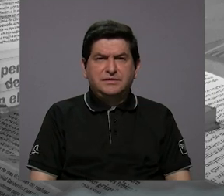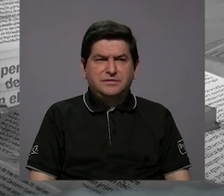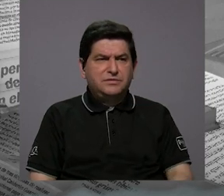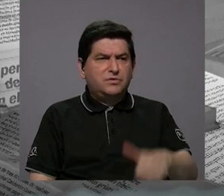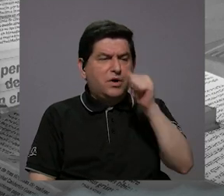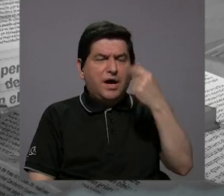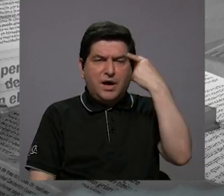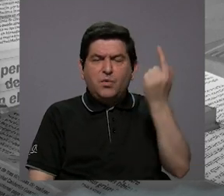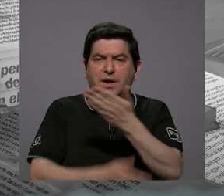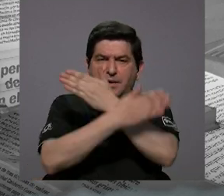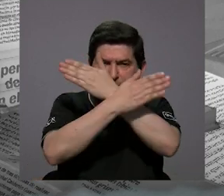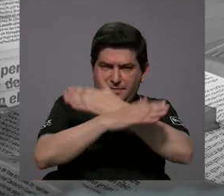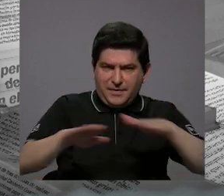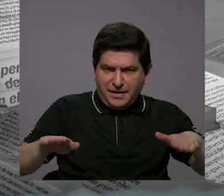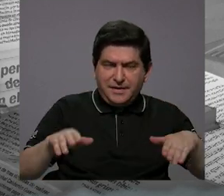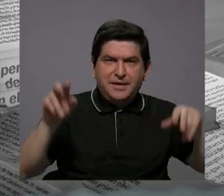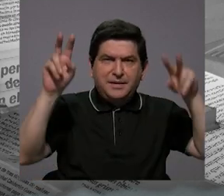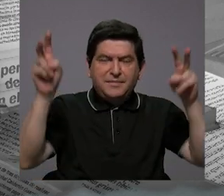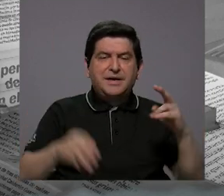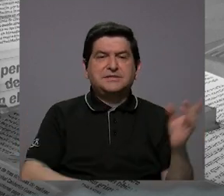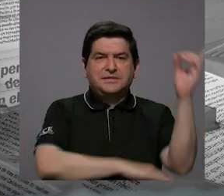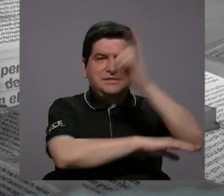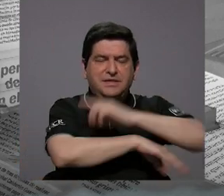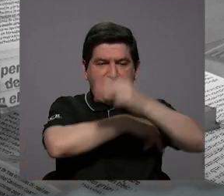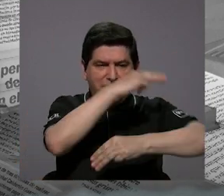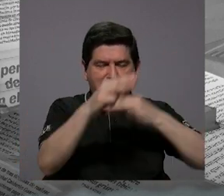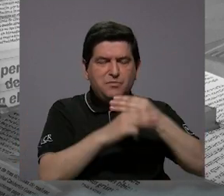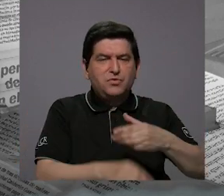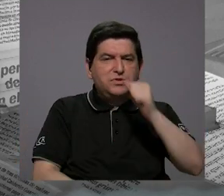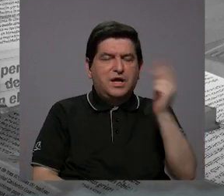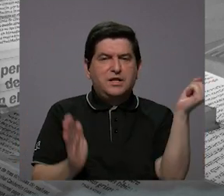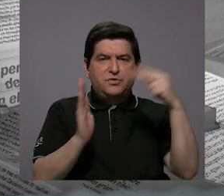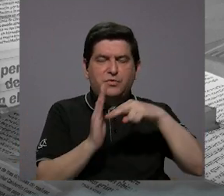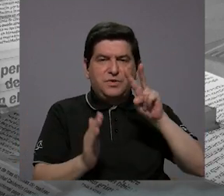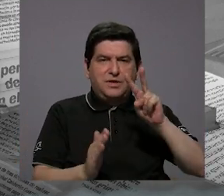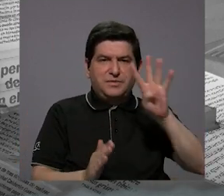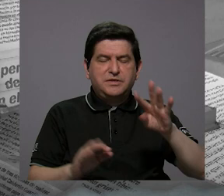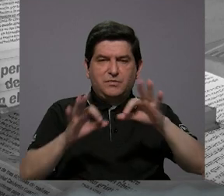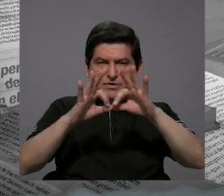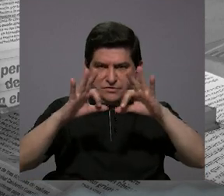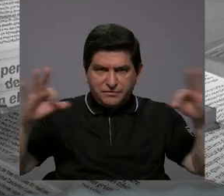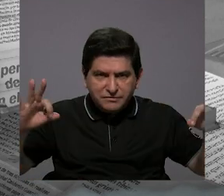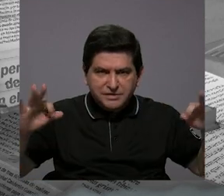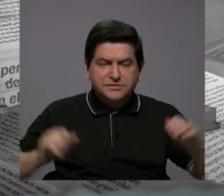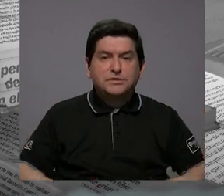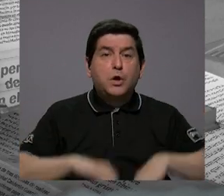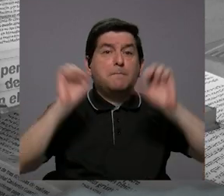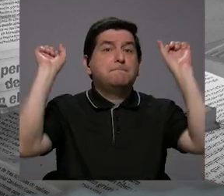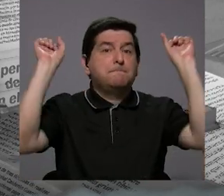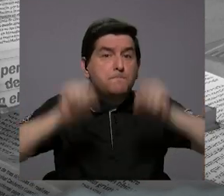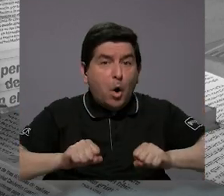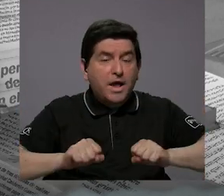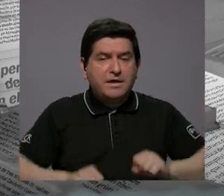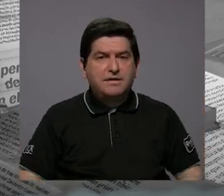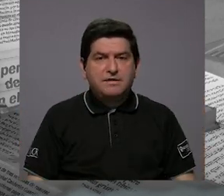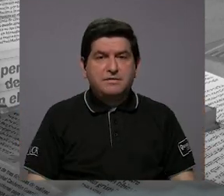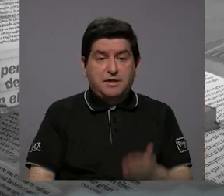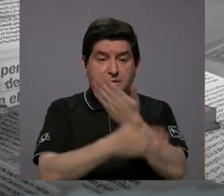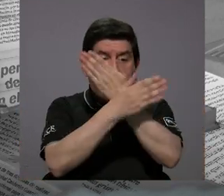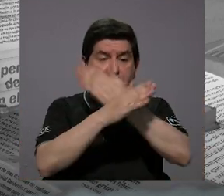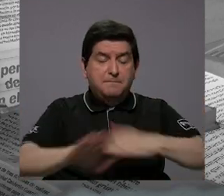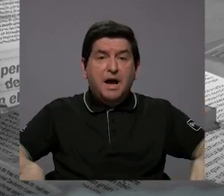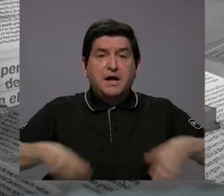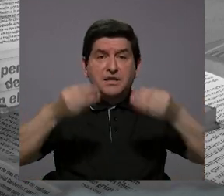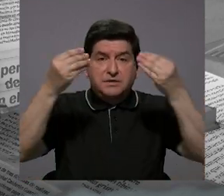agua para la paz del Día Mundial del Agua de este 2024, podríamos perder esa